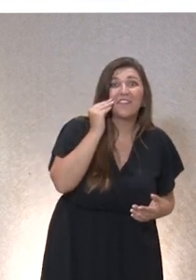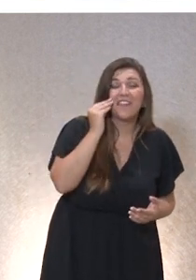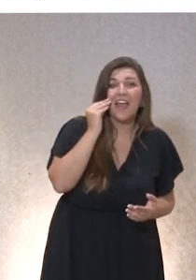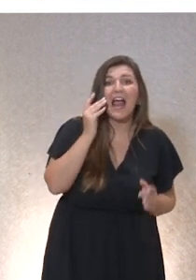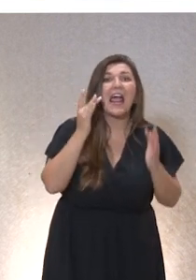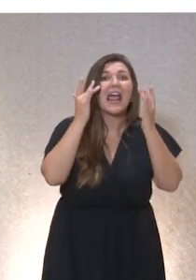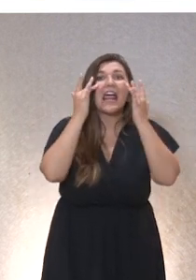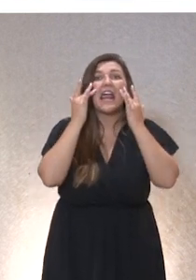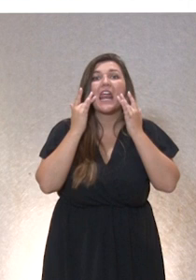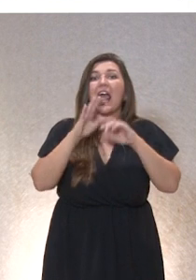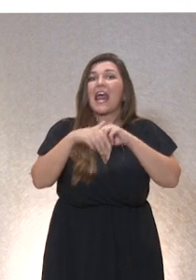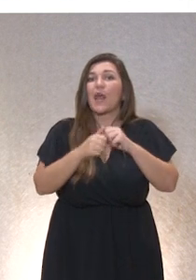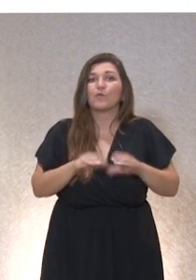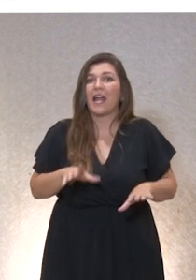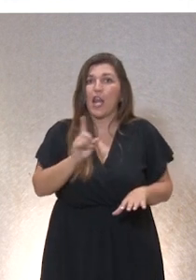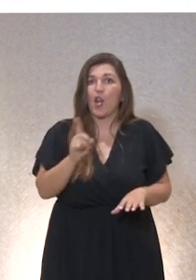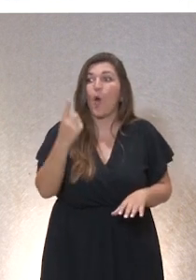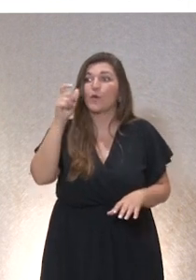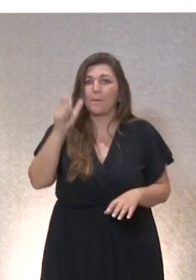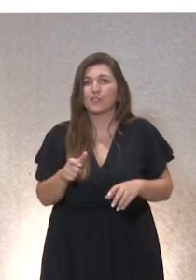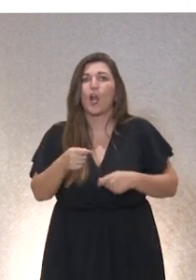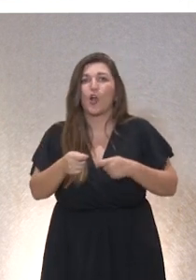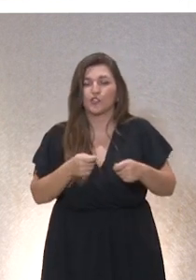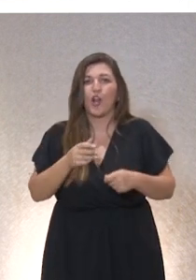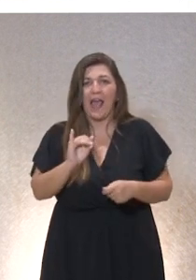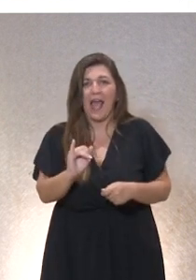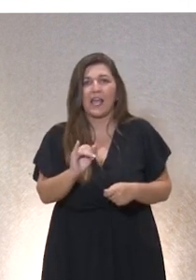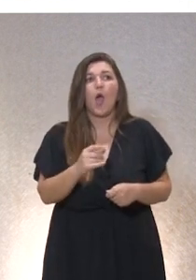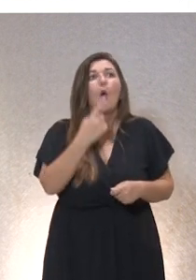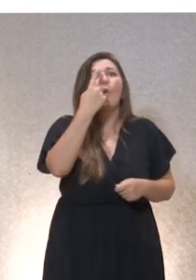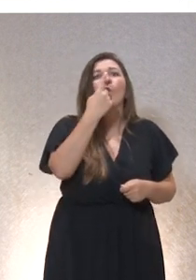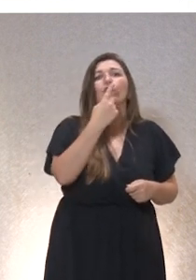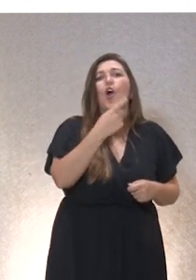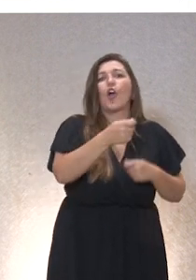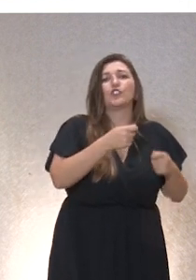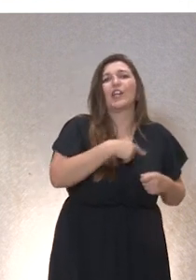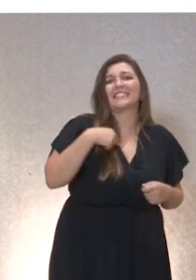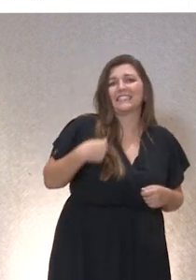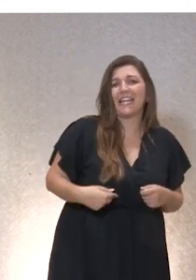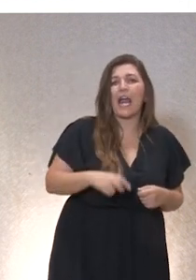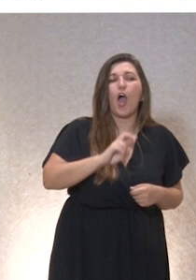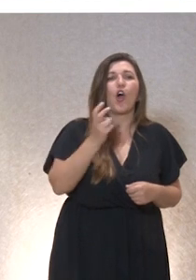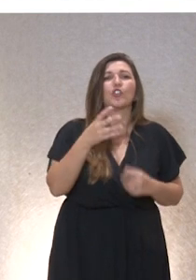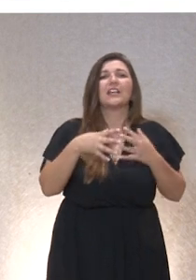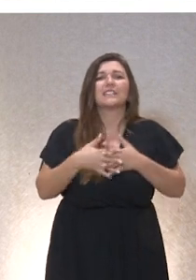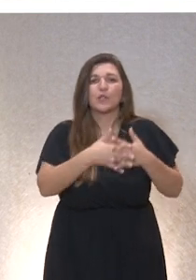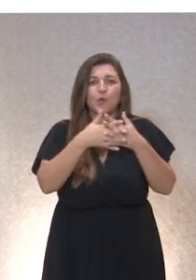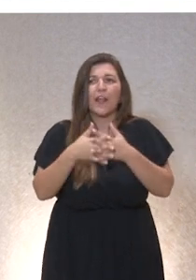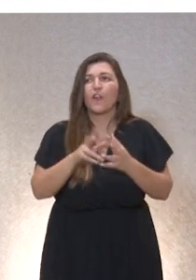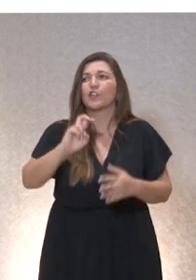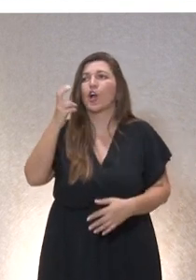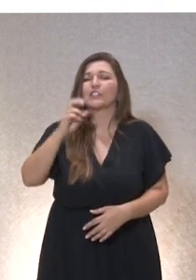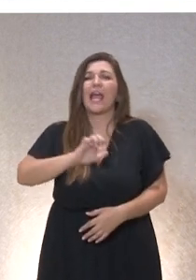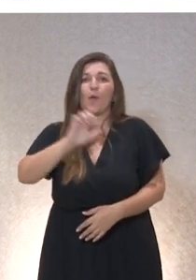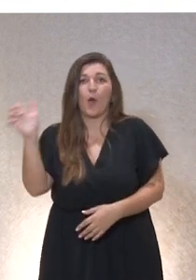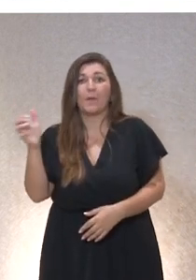Hay alguien que las controla. No es lo mismo la inteligencia artificial que se hace en China, que se hace en Estados Unidos o que se hace en Europa. Si conocen, si están al tanto del